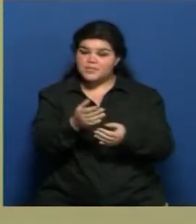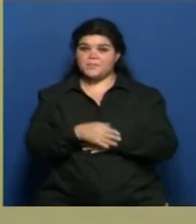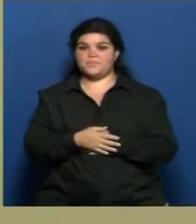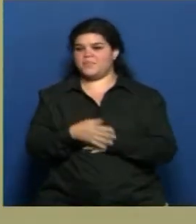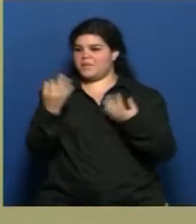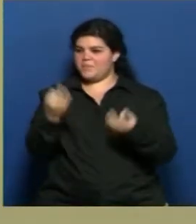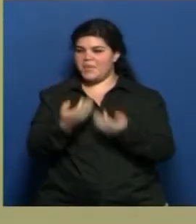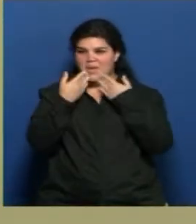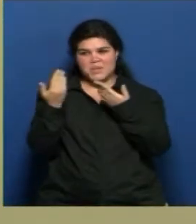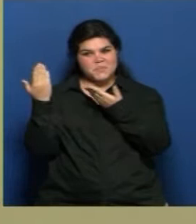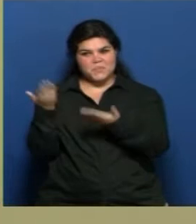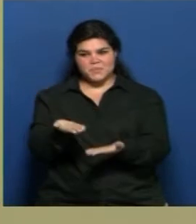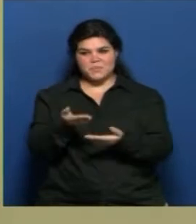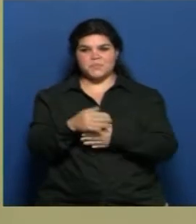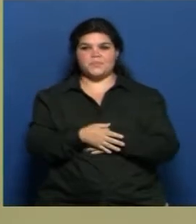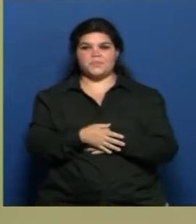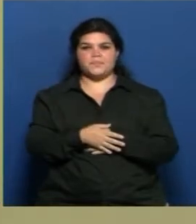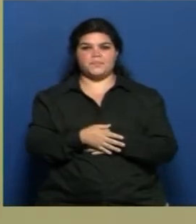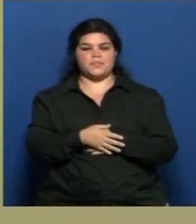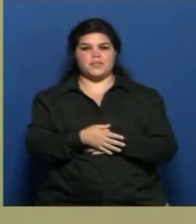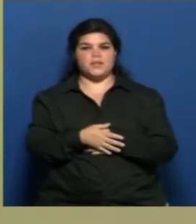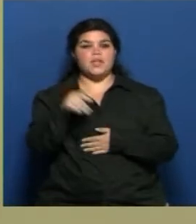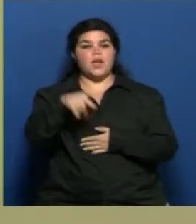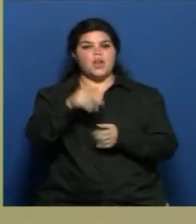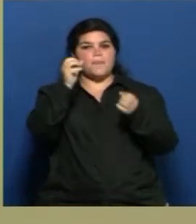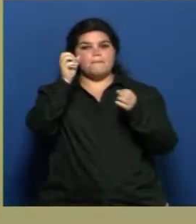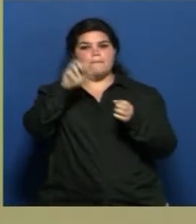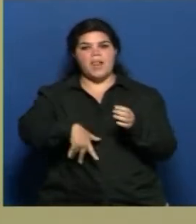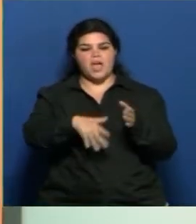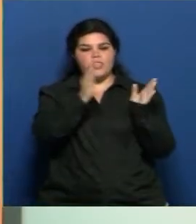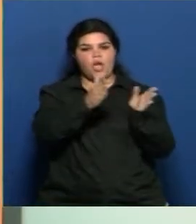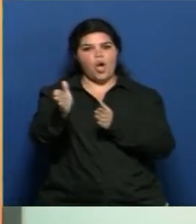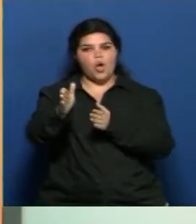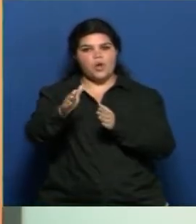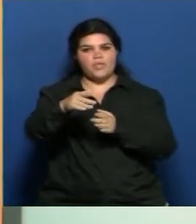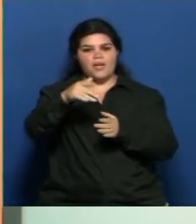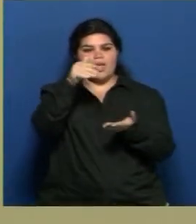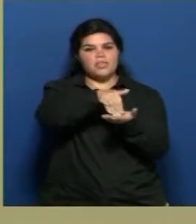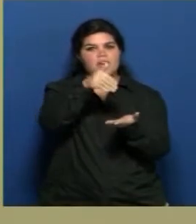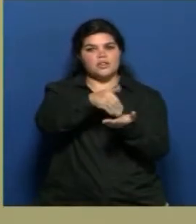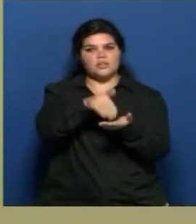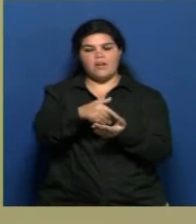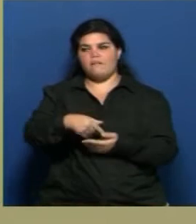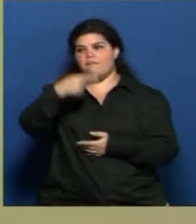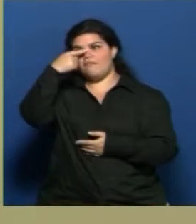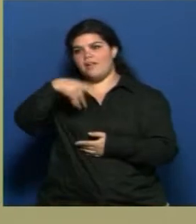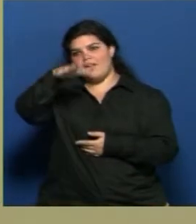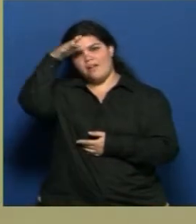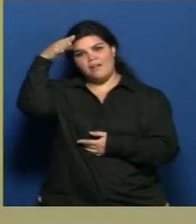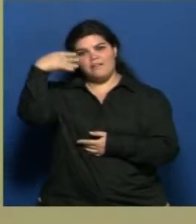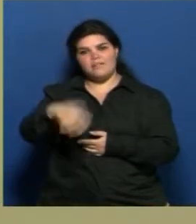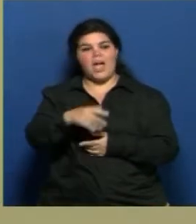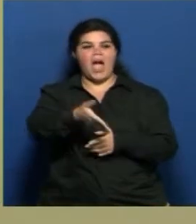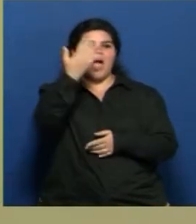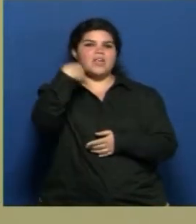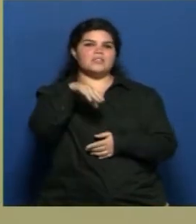muchas gracias por acercarte. Se presentó finalmente el Plan de Ordenamiento Territorial... Finalmente se presentó. Finalmente se presentó, teniendo en cuenta la normativa del año